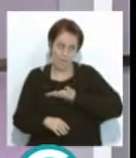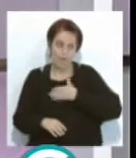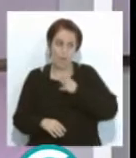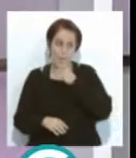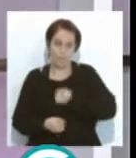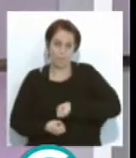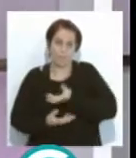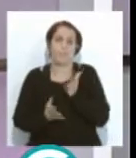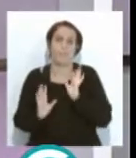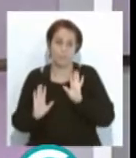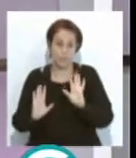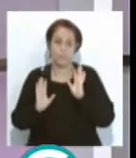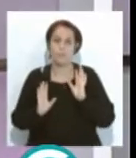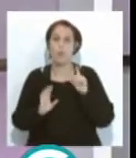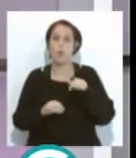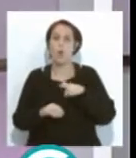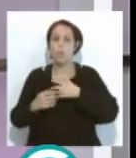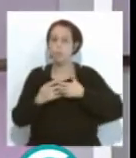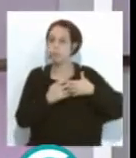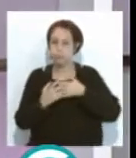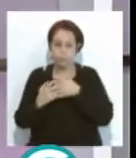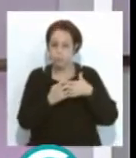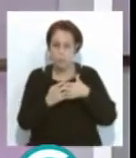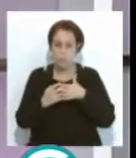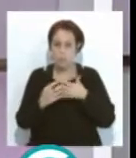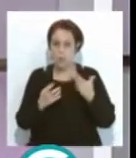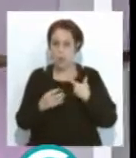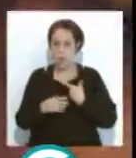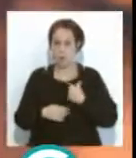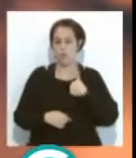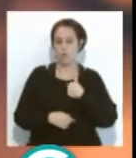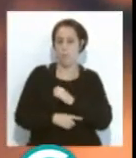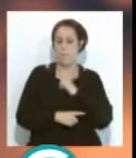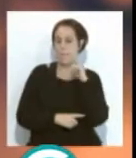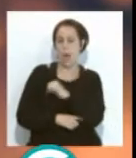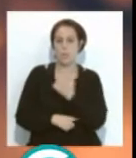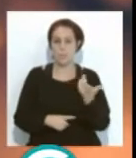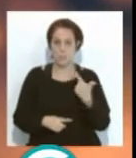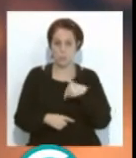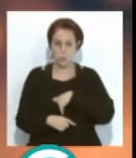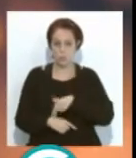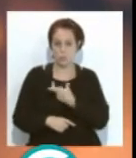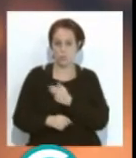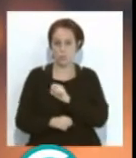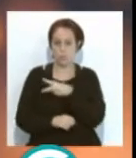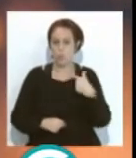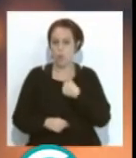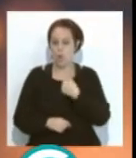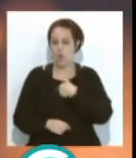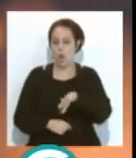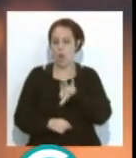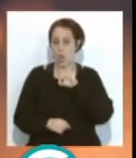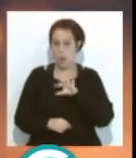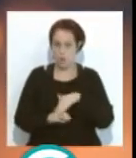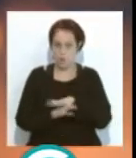lo sabemos todos. Es una eterna lucha de egos y de yo soy más y esto tiene que salir como yo quiera. Y